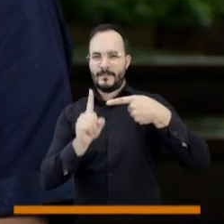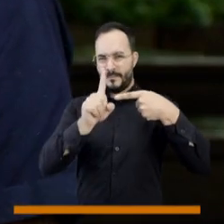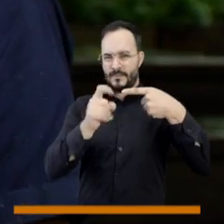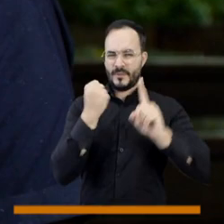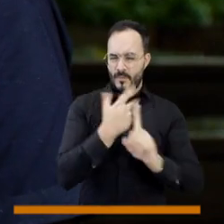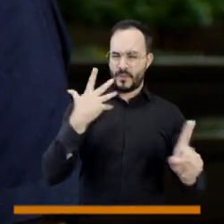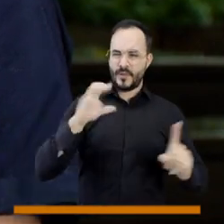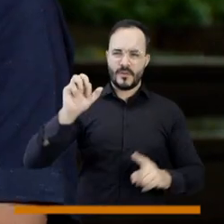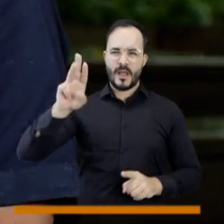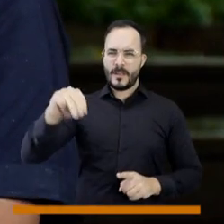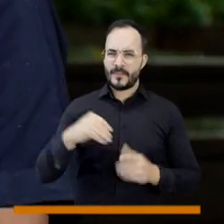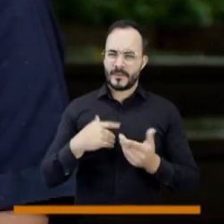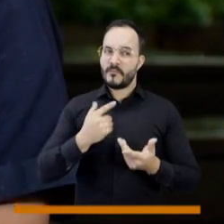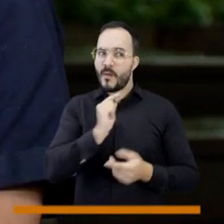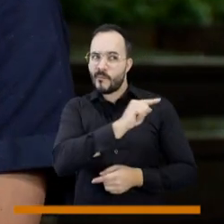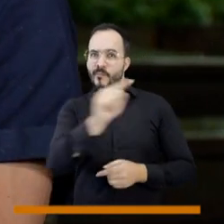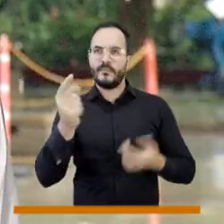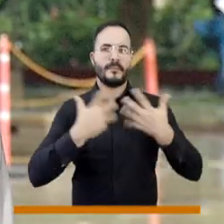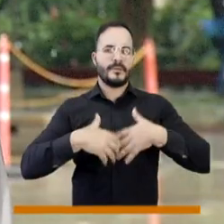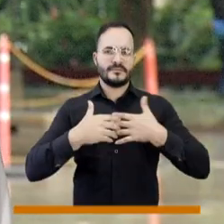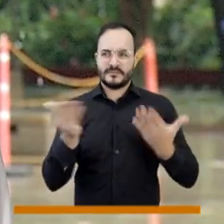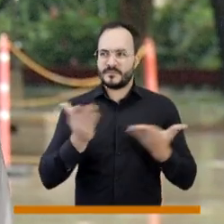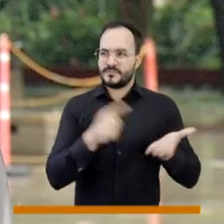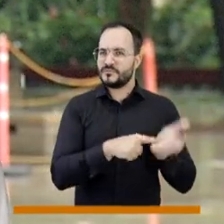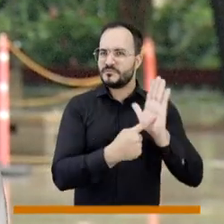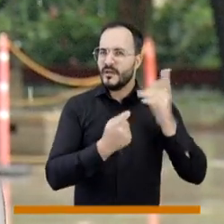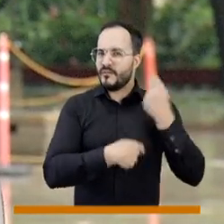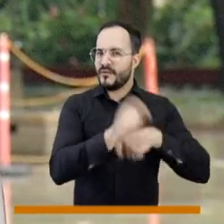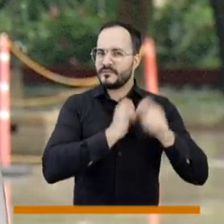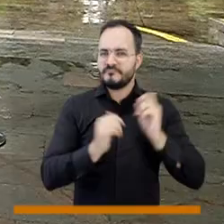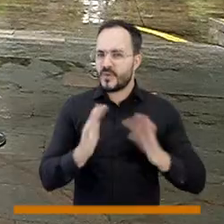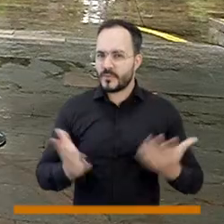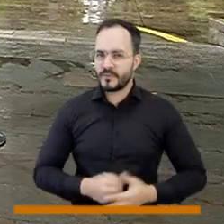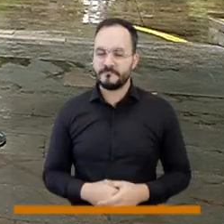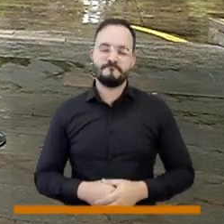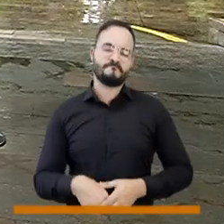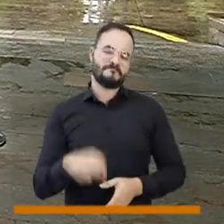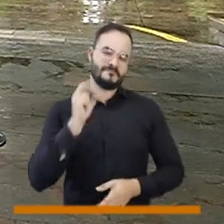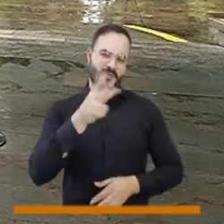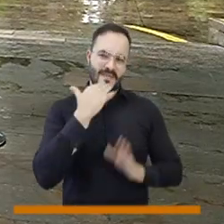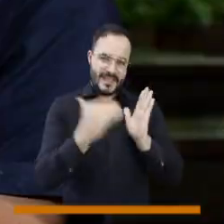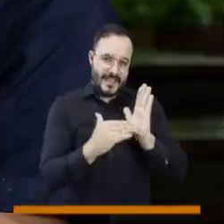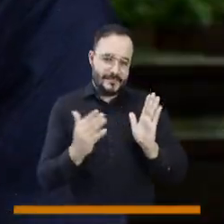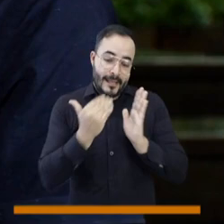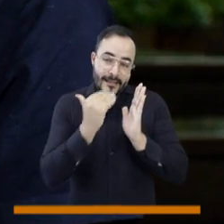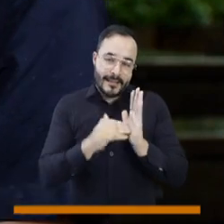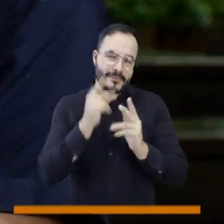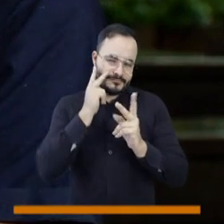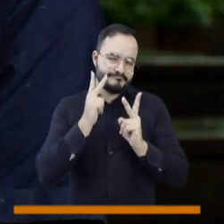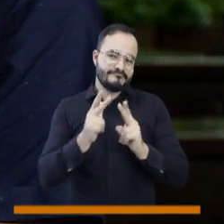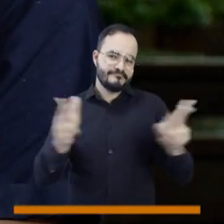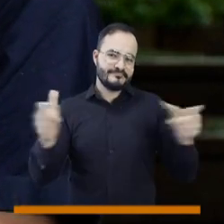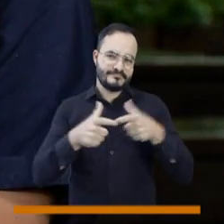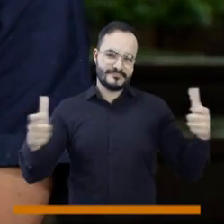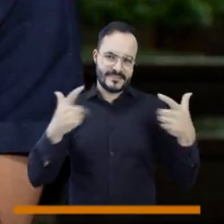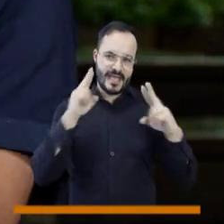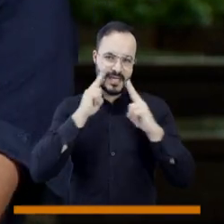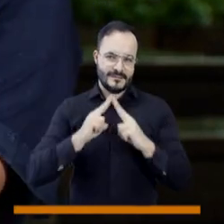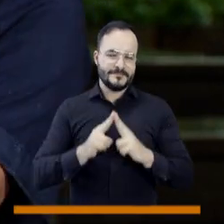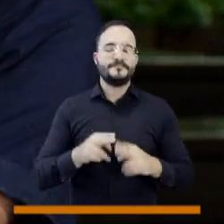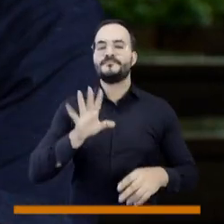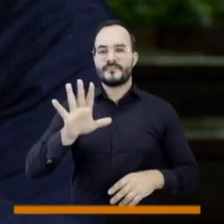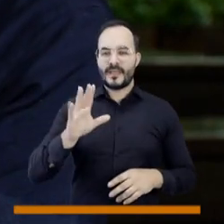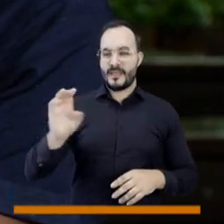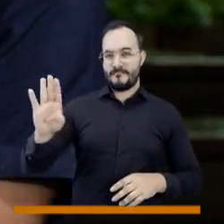bueno, esa ya es la segunda pregunta, pero primero, ¿cuál es el impacto sobre las empresas de servicios públicos? A ver, yo voy a dar un ejemplo muy trillado, porque es muy trillado y es el